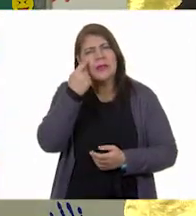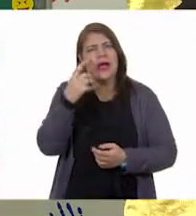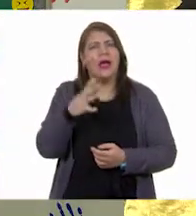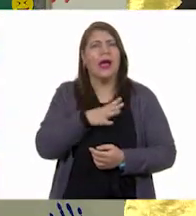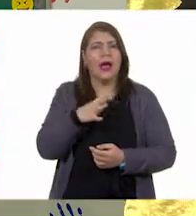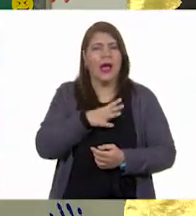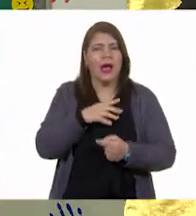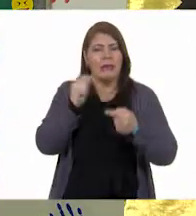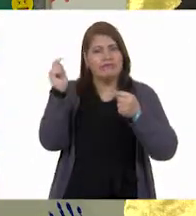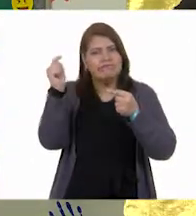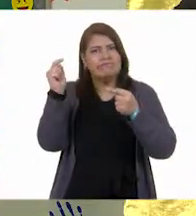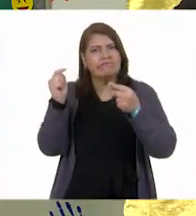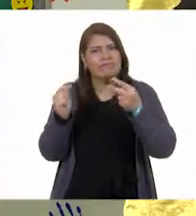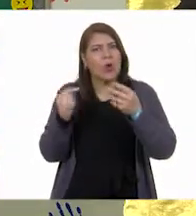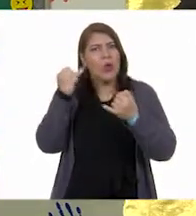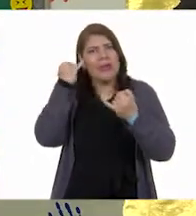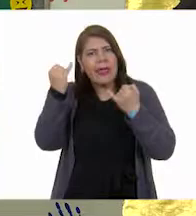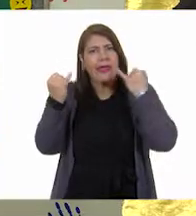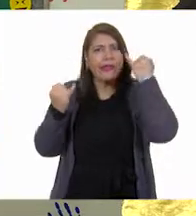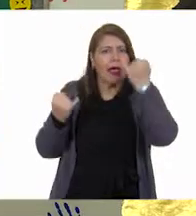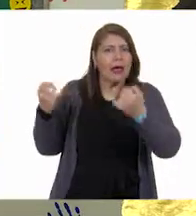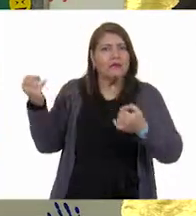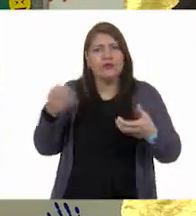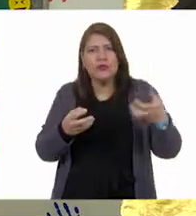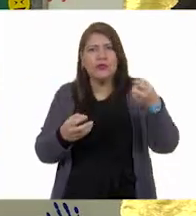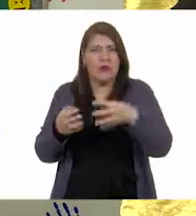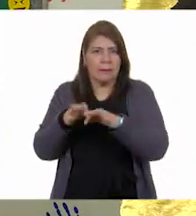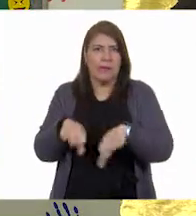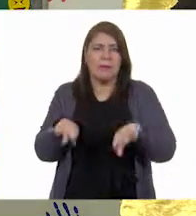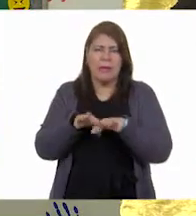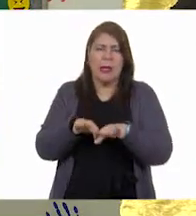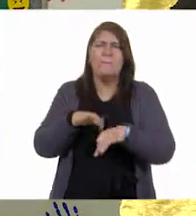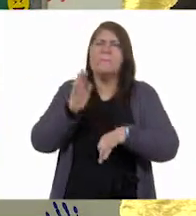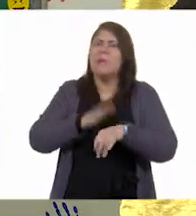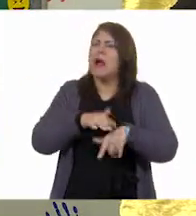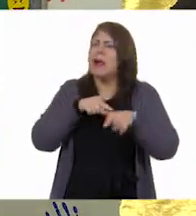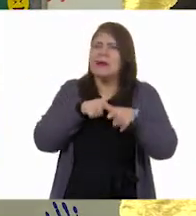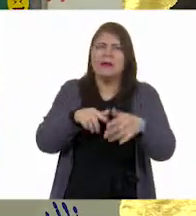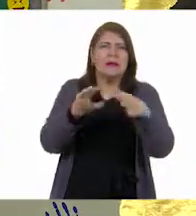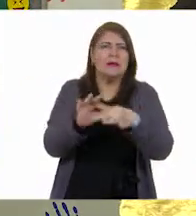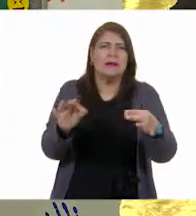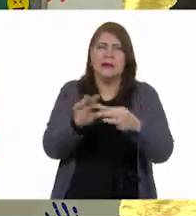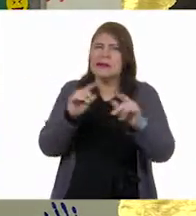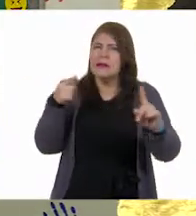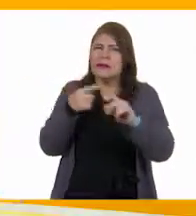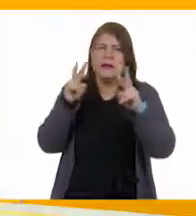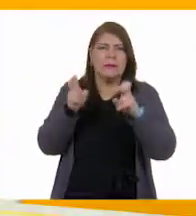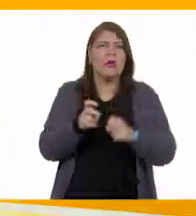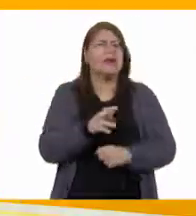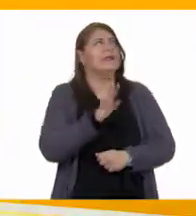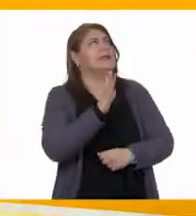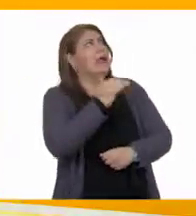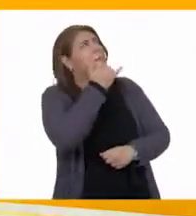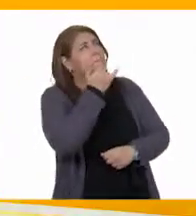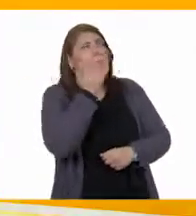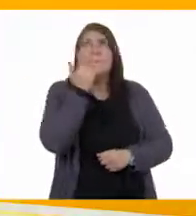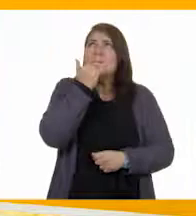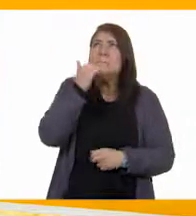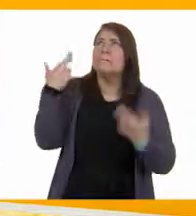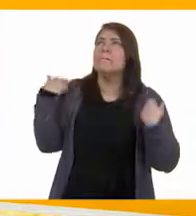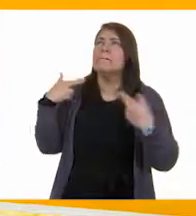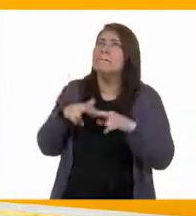muy importantes. Veamos qué más podemos platicar sobre este tema. Sí. Maestra, ¿y qué pasa cuando